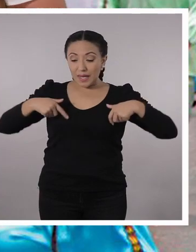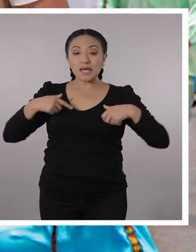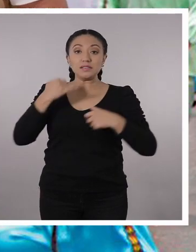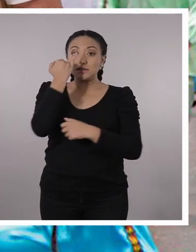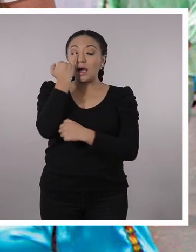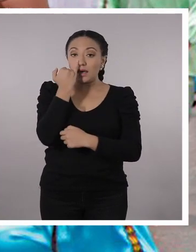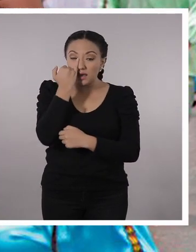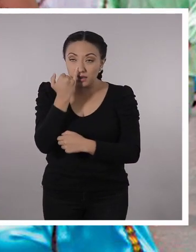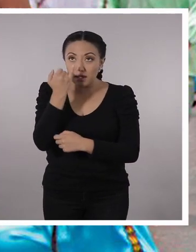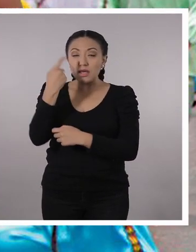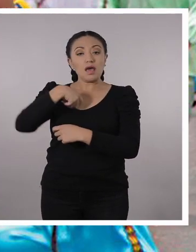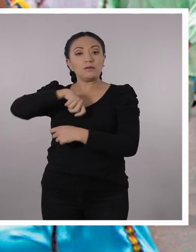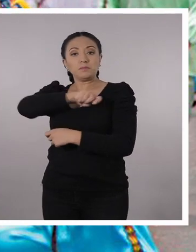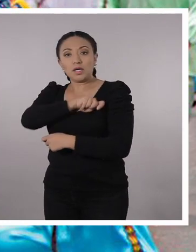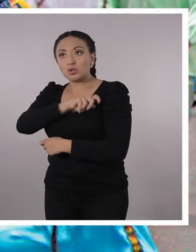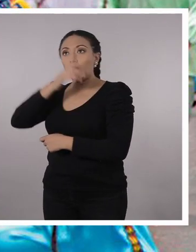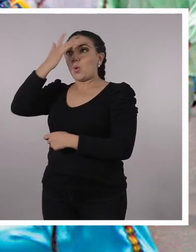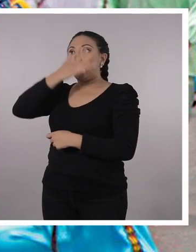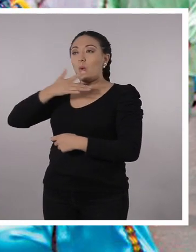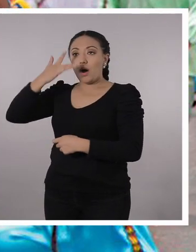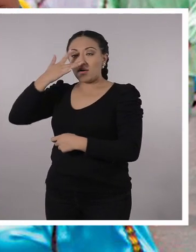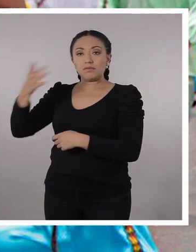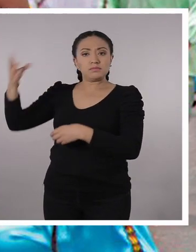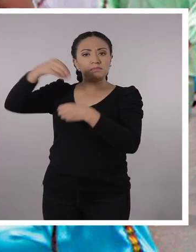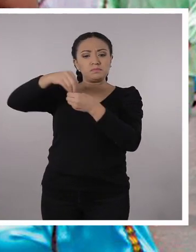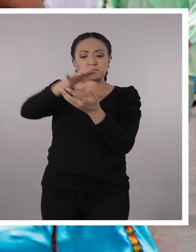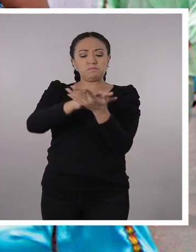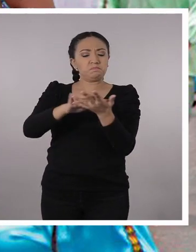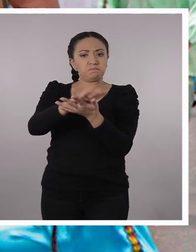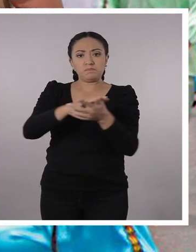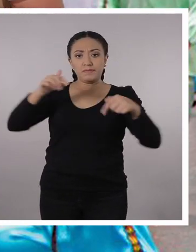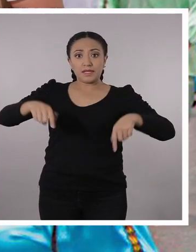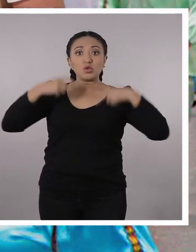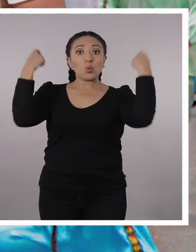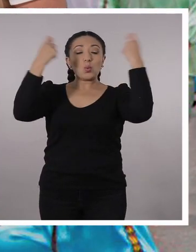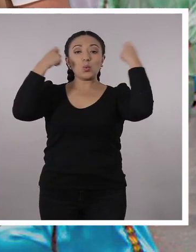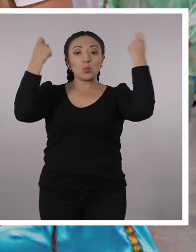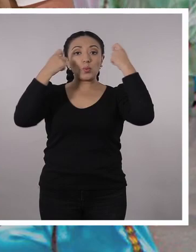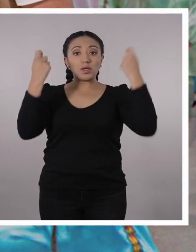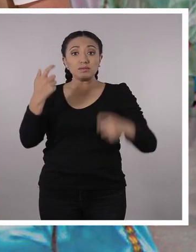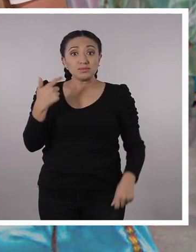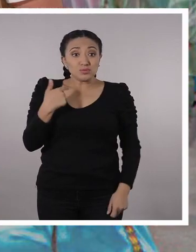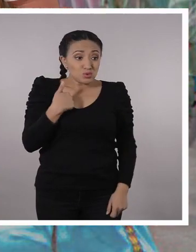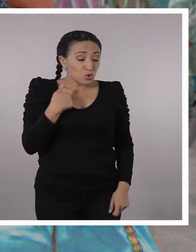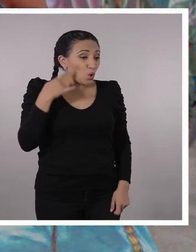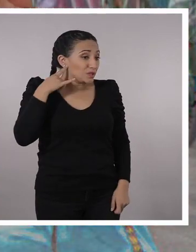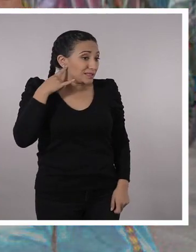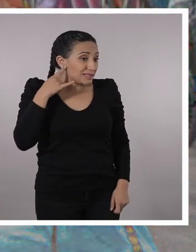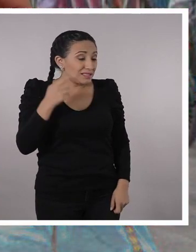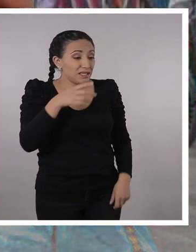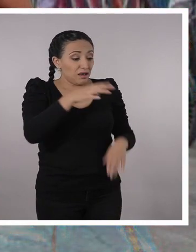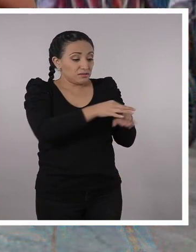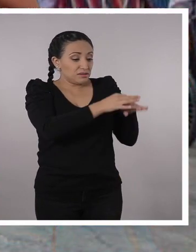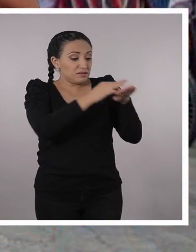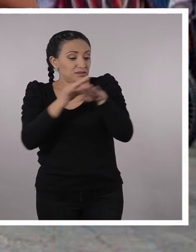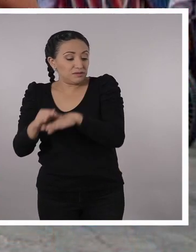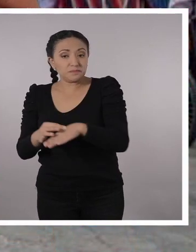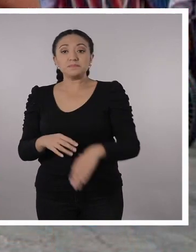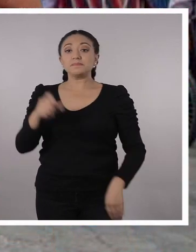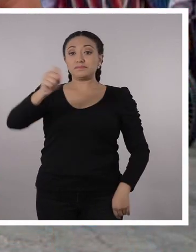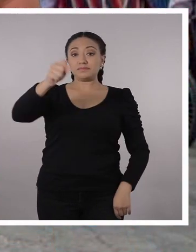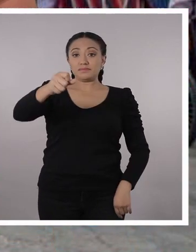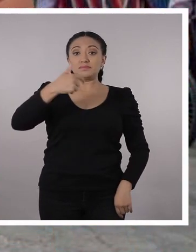español. Pues es muy lindo, a mí me encanta esto. Yo iba desde que era pequeña con mi papá. Qué lindo, sí, yo también recuerdo